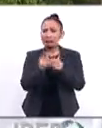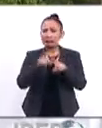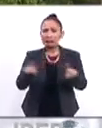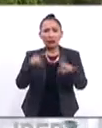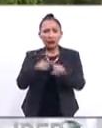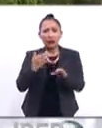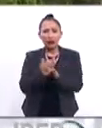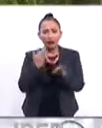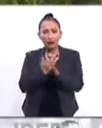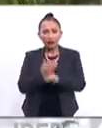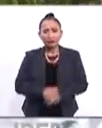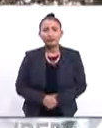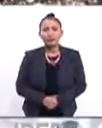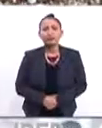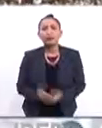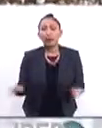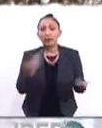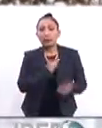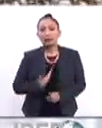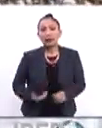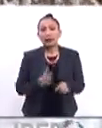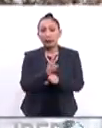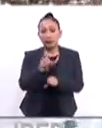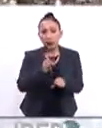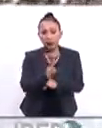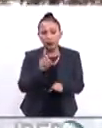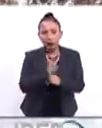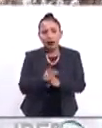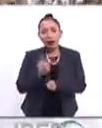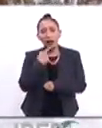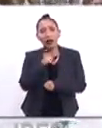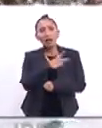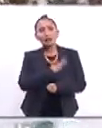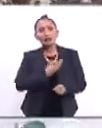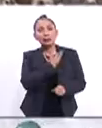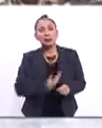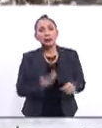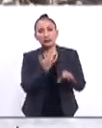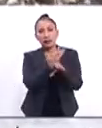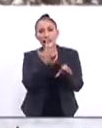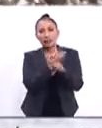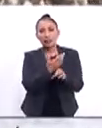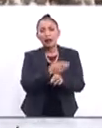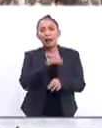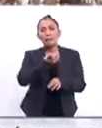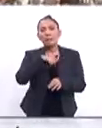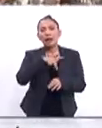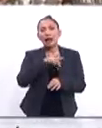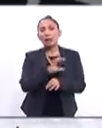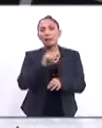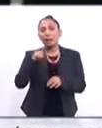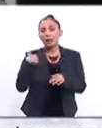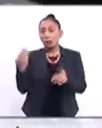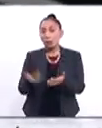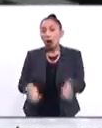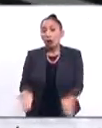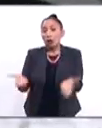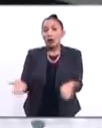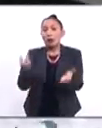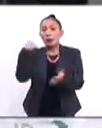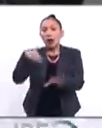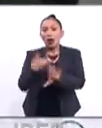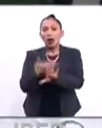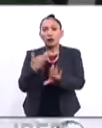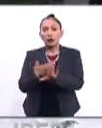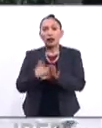estos precisos momentos. El mandatario venezolano acusó al vicepresidente de Estados Unidos, Mike Pence, de incitar a un golpe de Estado